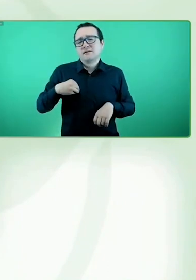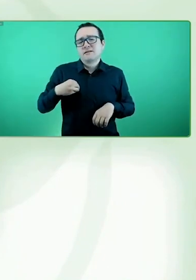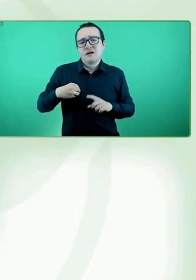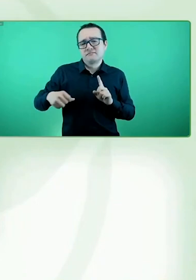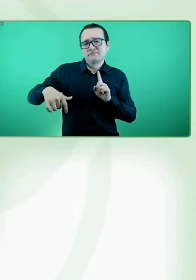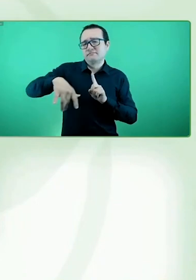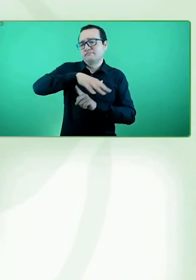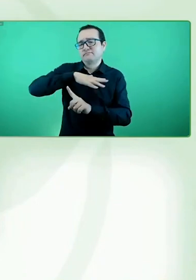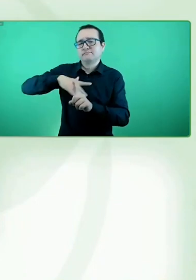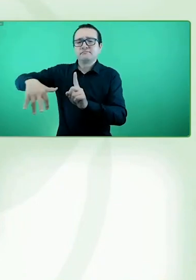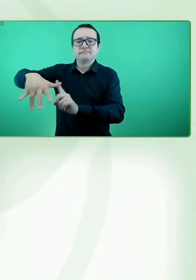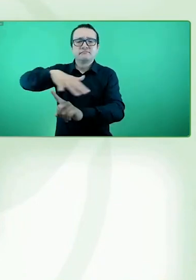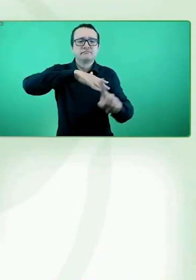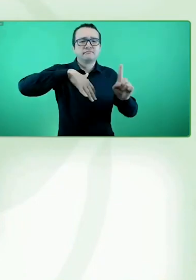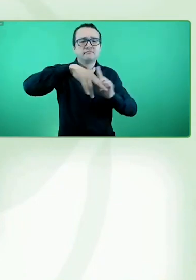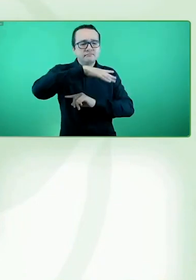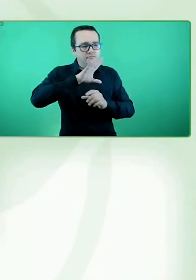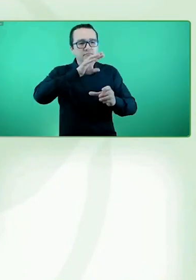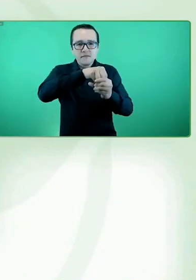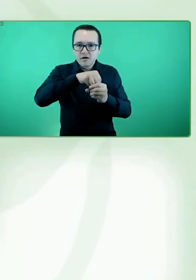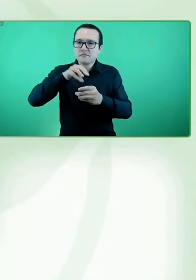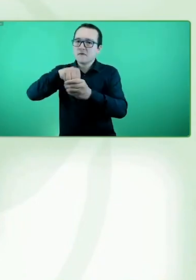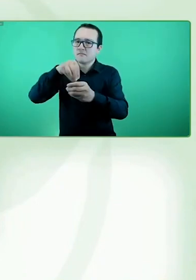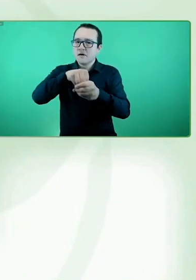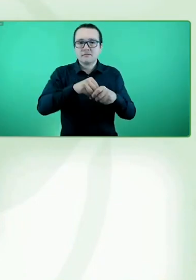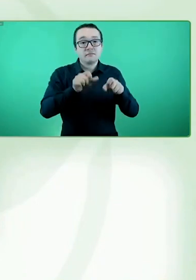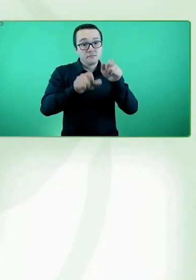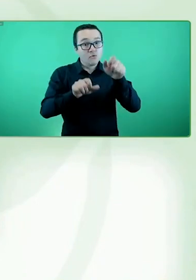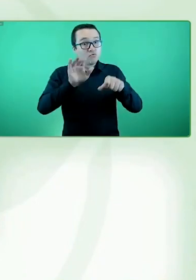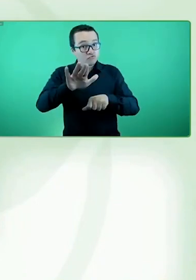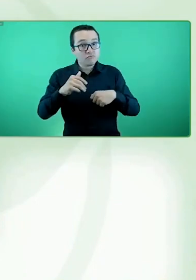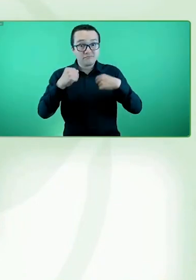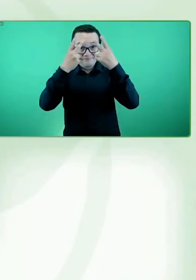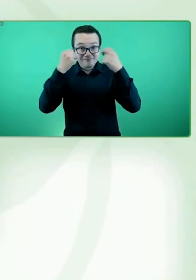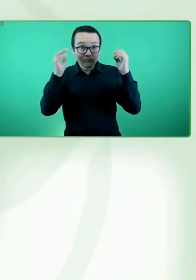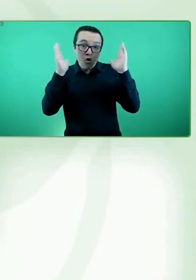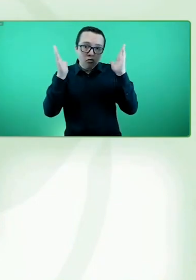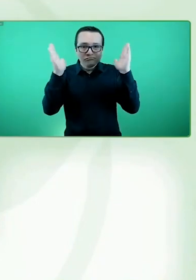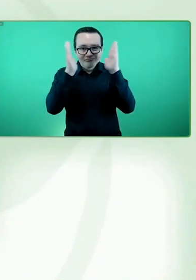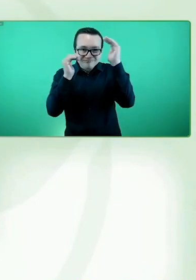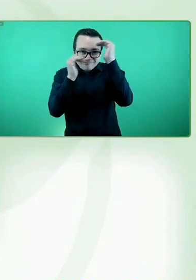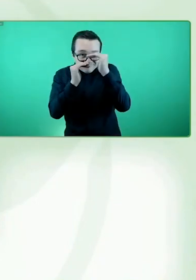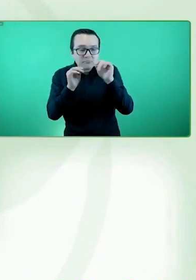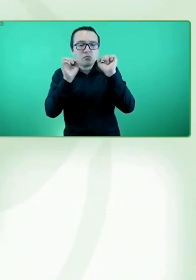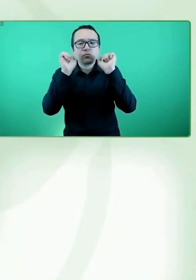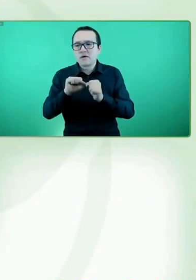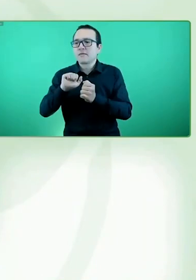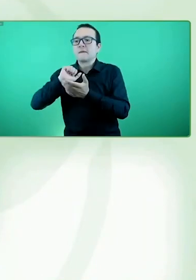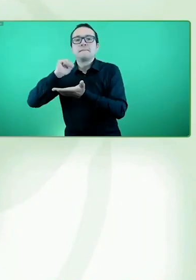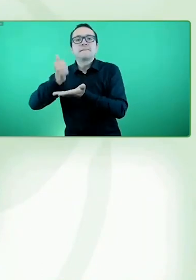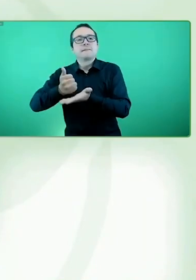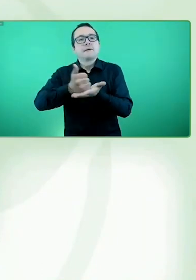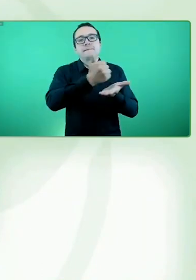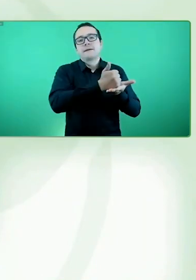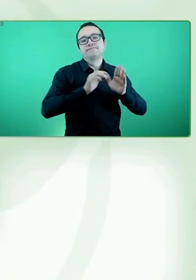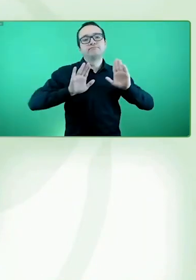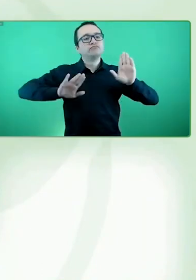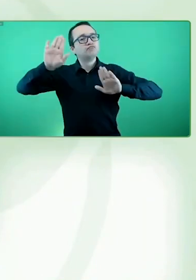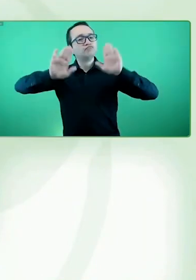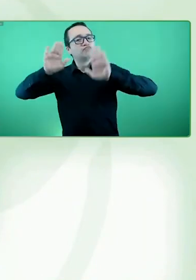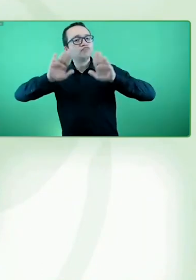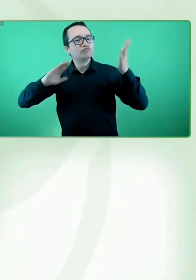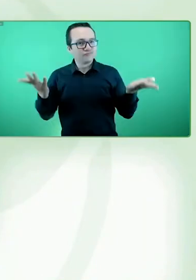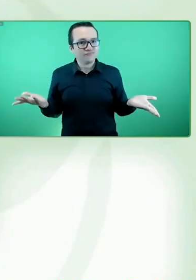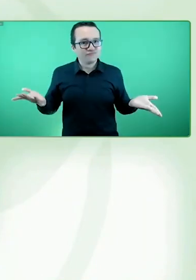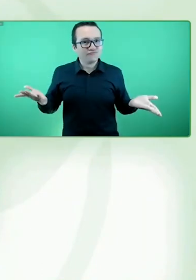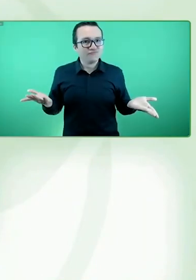las personas con discapacidad visual puedan tener una participación plena en la sociedad, tal y como dice parte de la